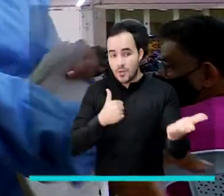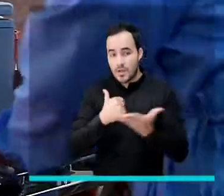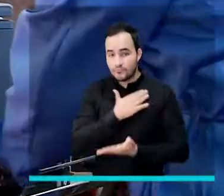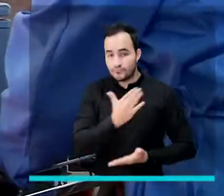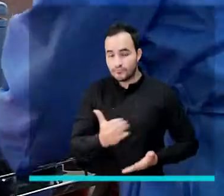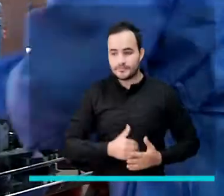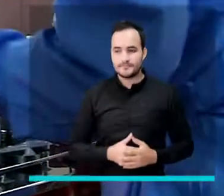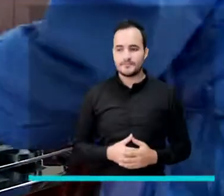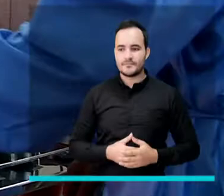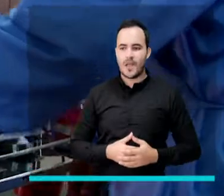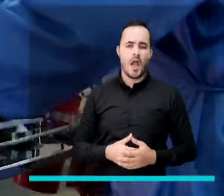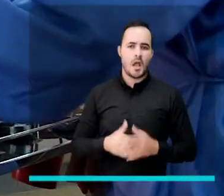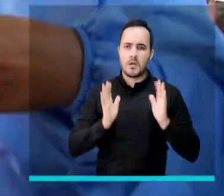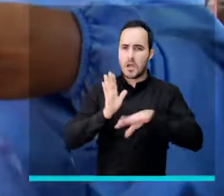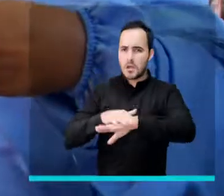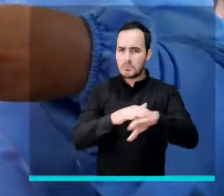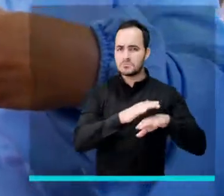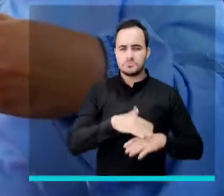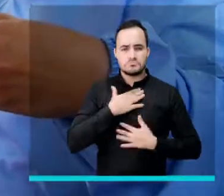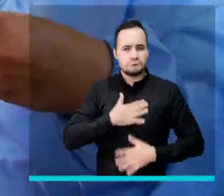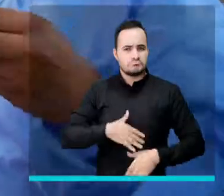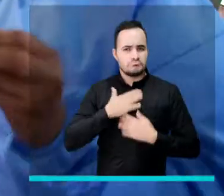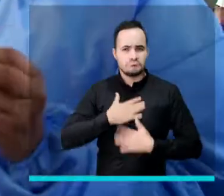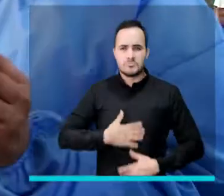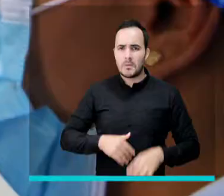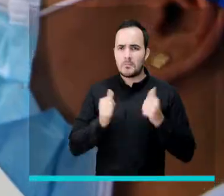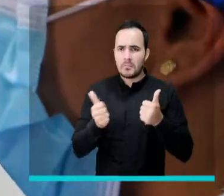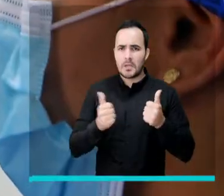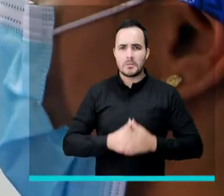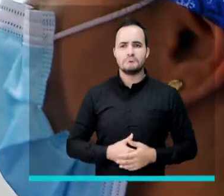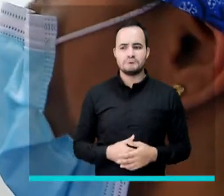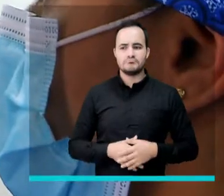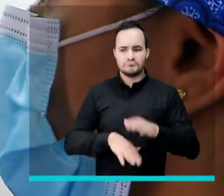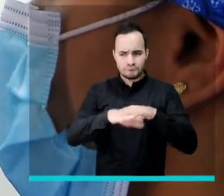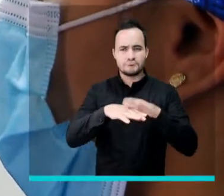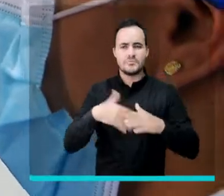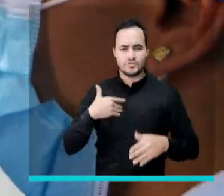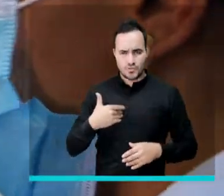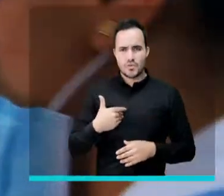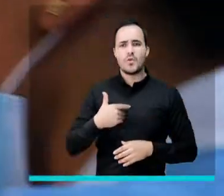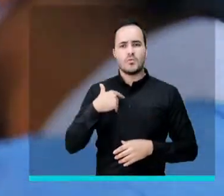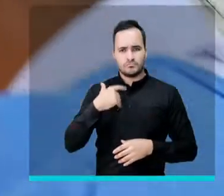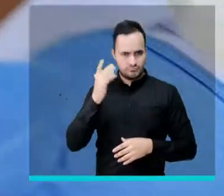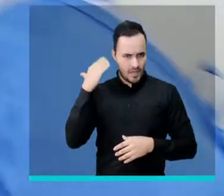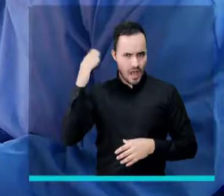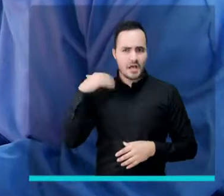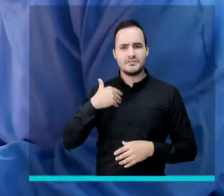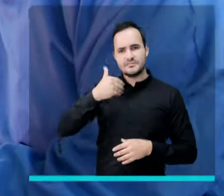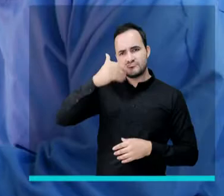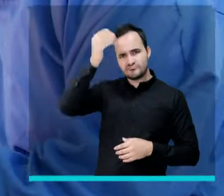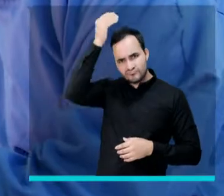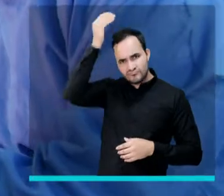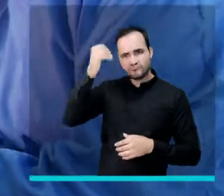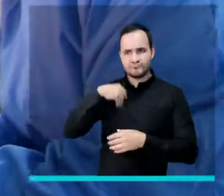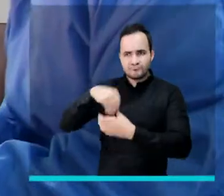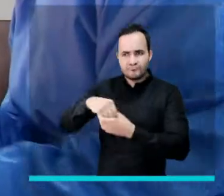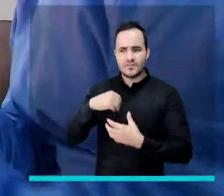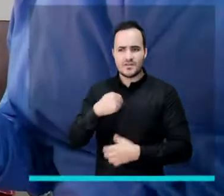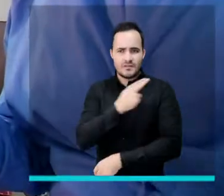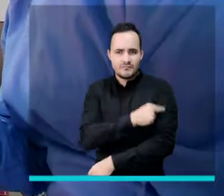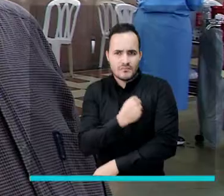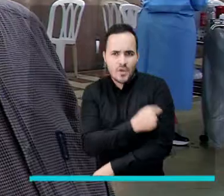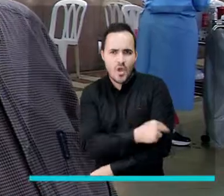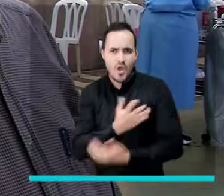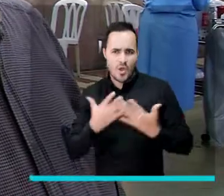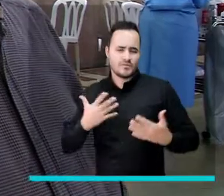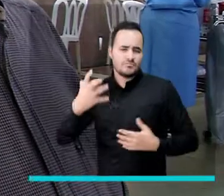cédula. No, bien, tranquilo. De hecho yo pues también he trabajado en enfermería, toda esa vuelta, primero